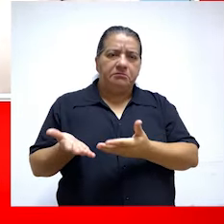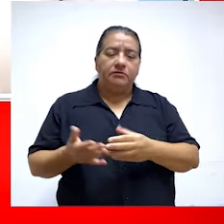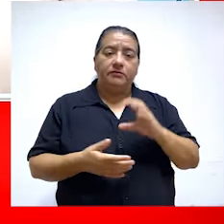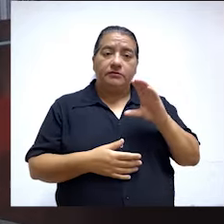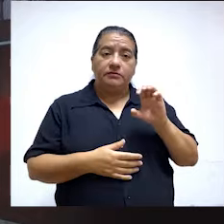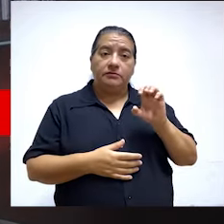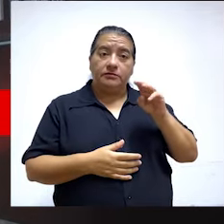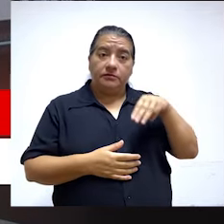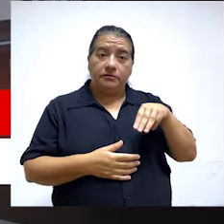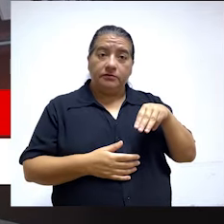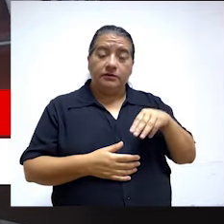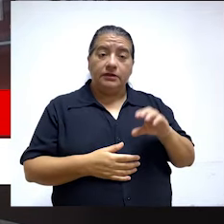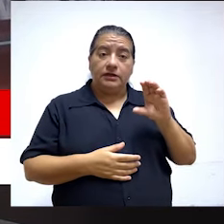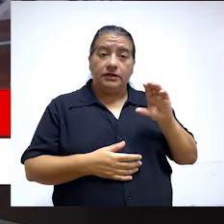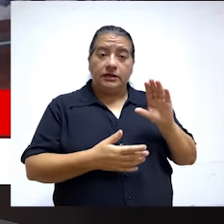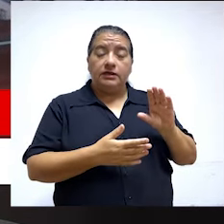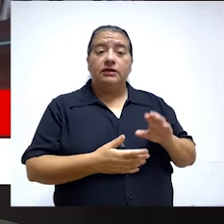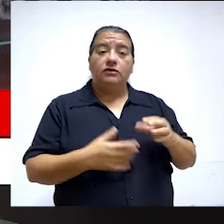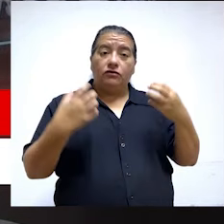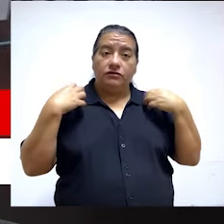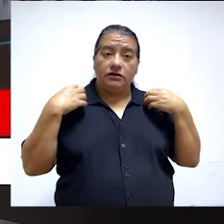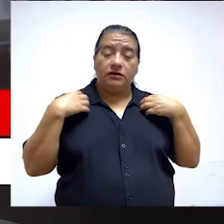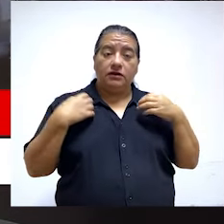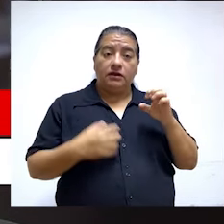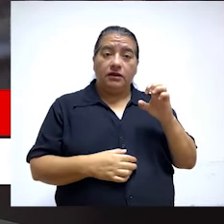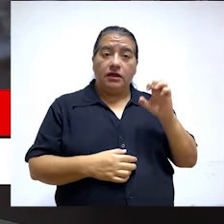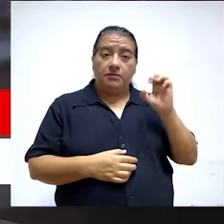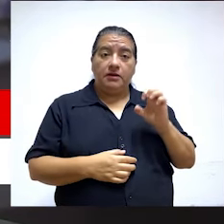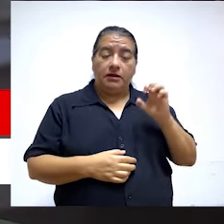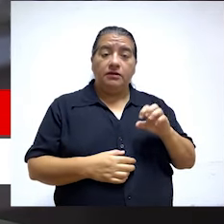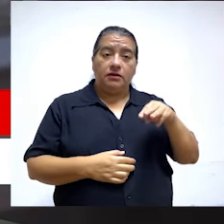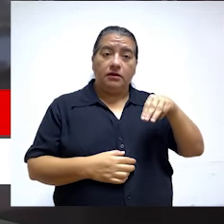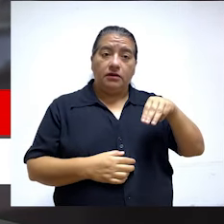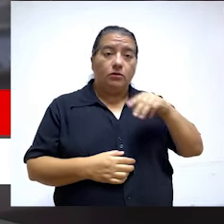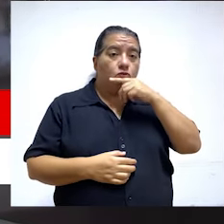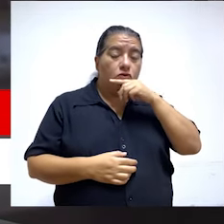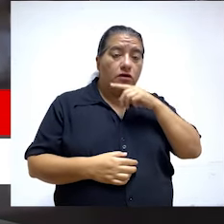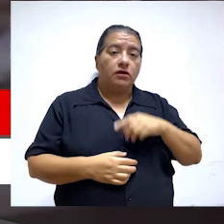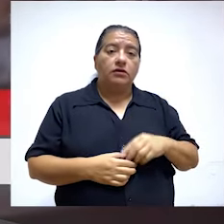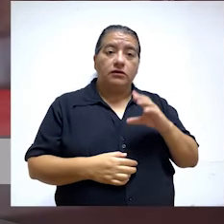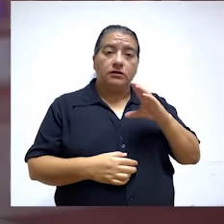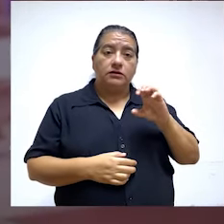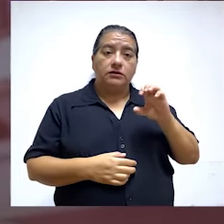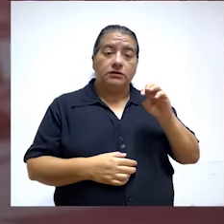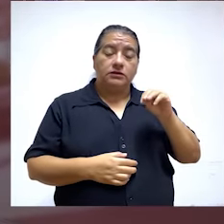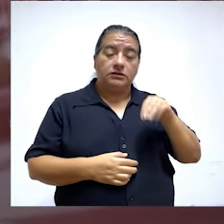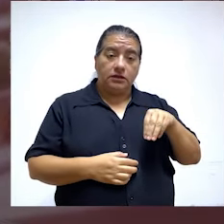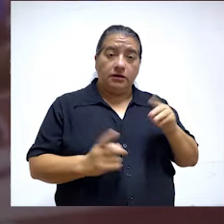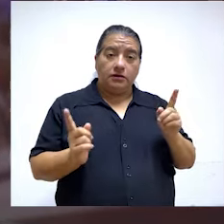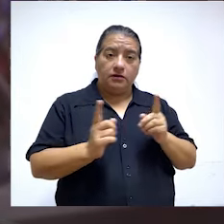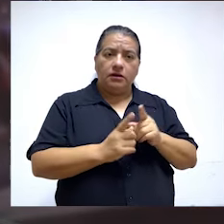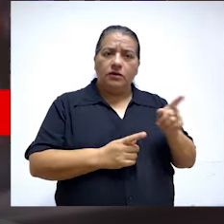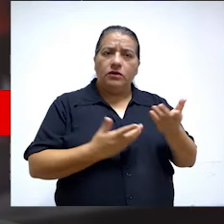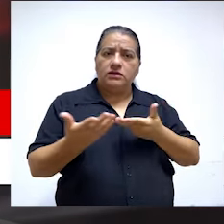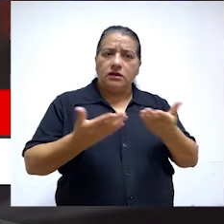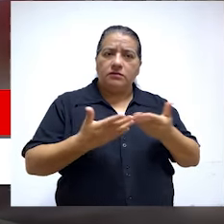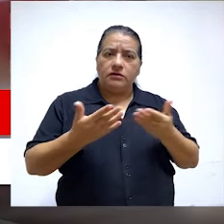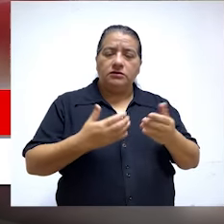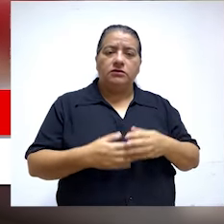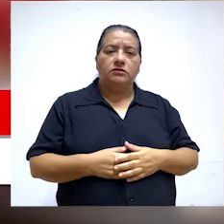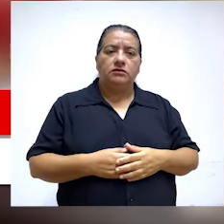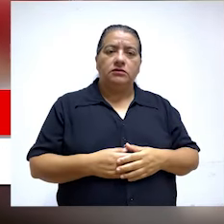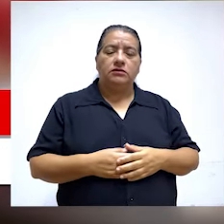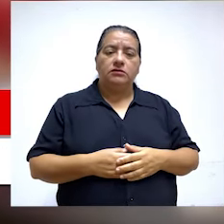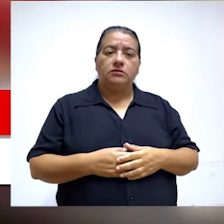Contraloría? Los CEM, Centro de Emergencia Mujer, son servicios especializados, interdisciplinarios